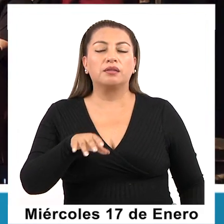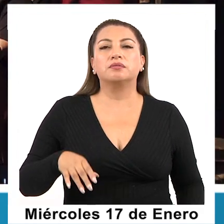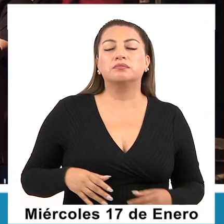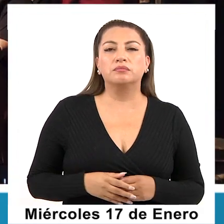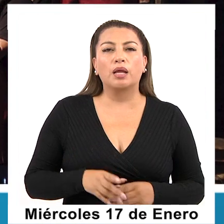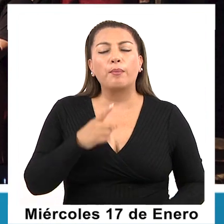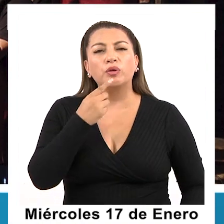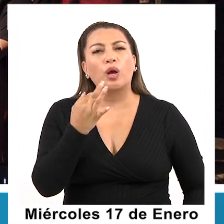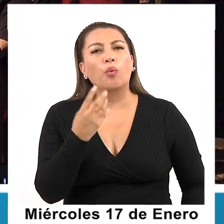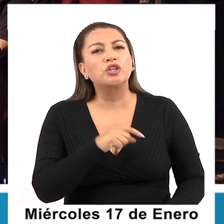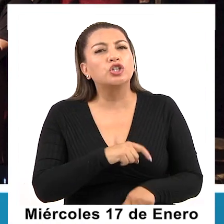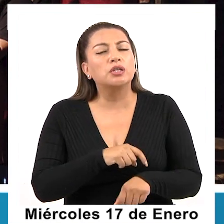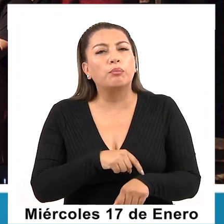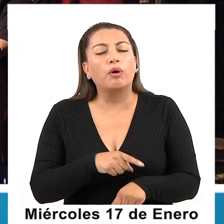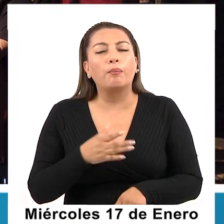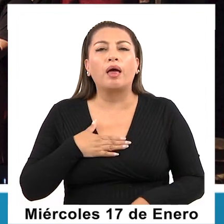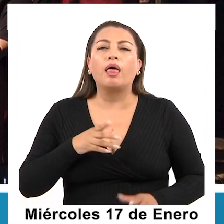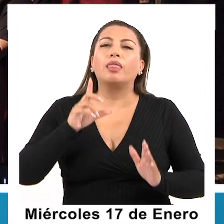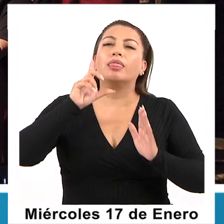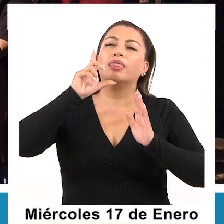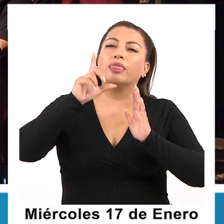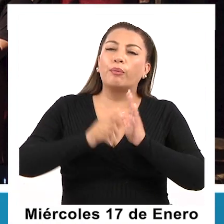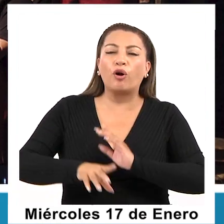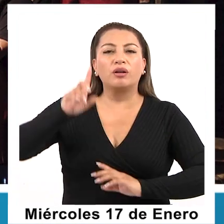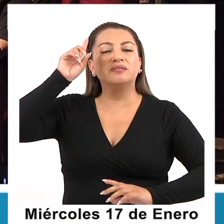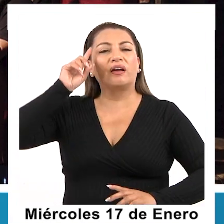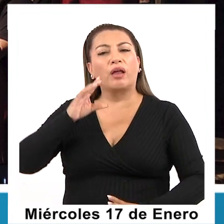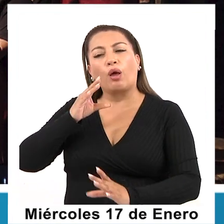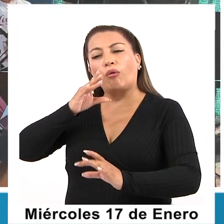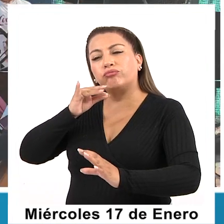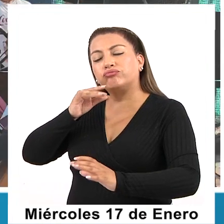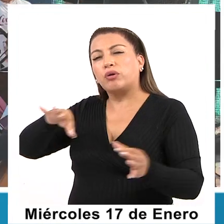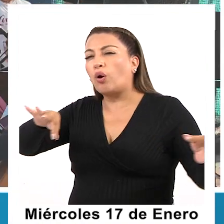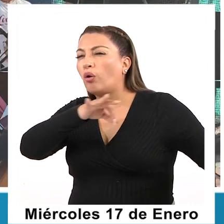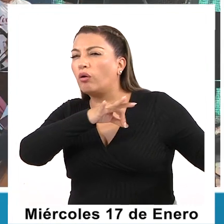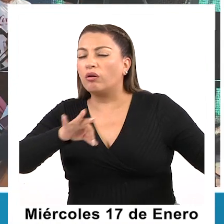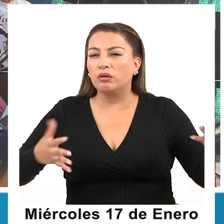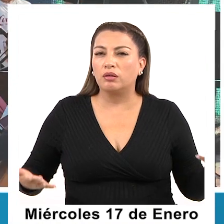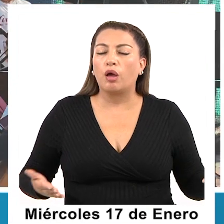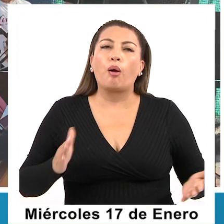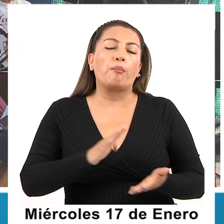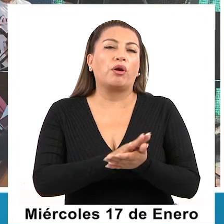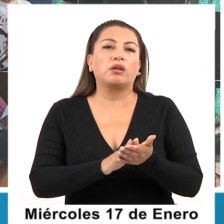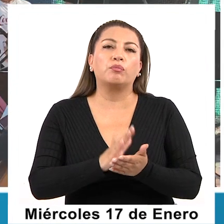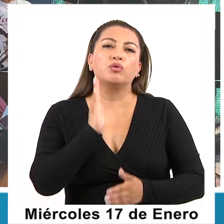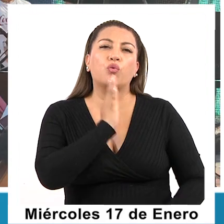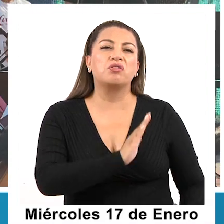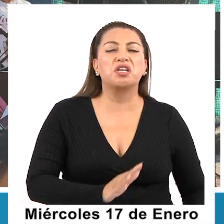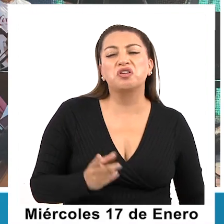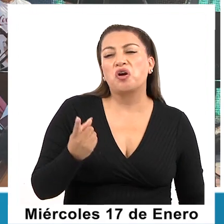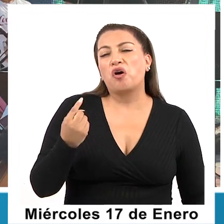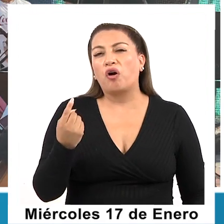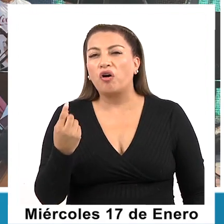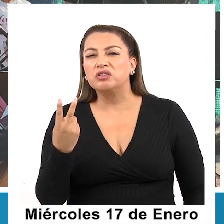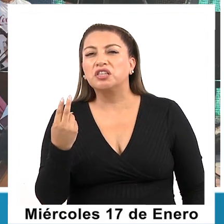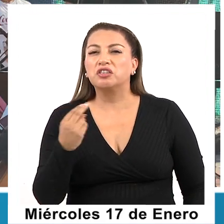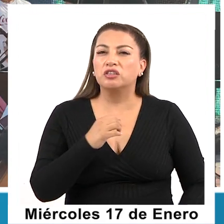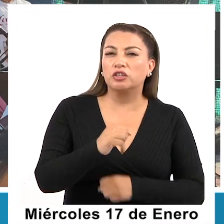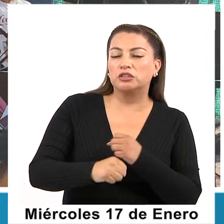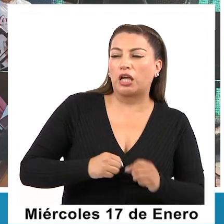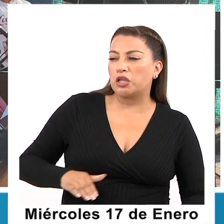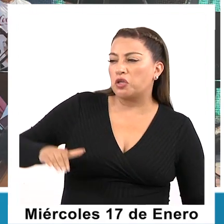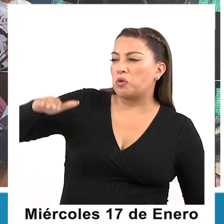¿cuánto tiempo se demora una persona en poder dominar un instrumento, más o menos? Hablemos de un niño de unos once, doce años,